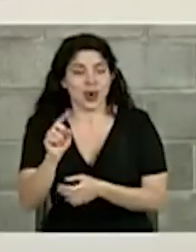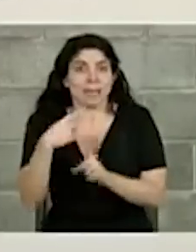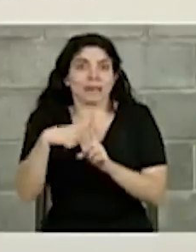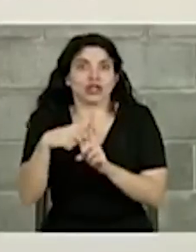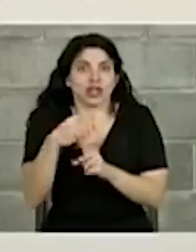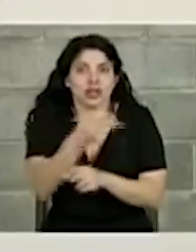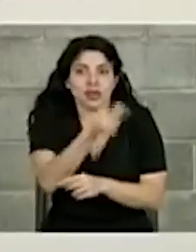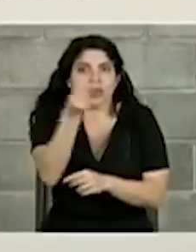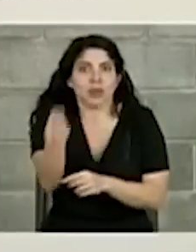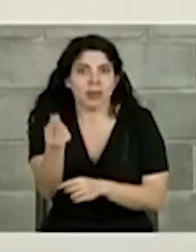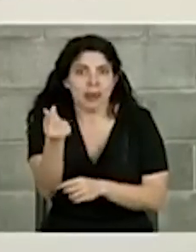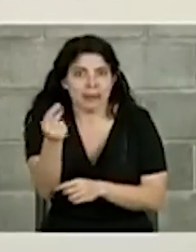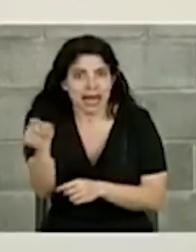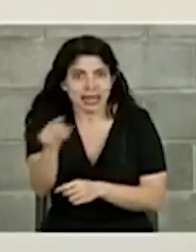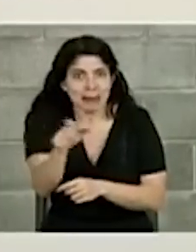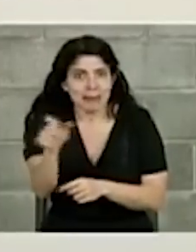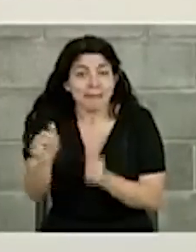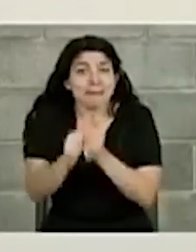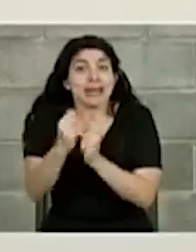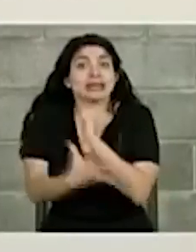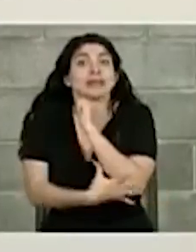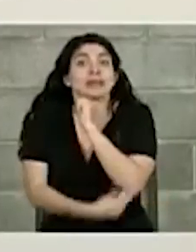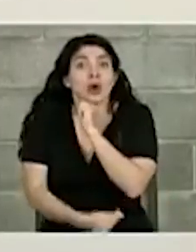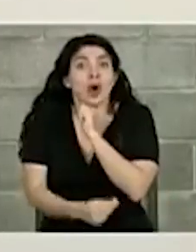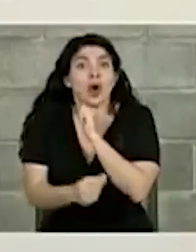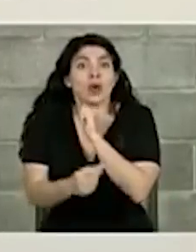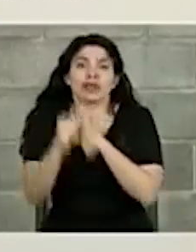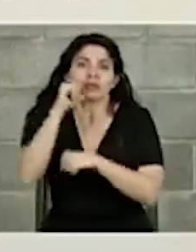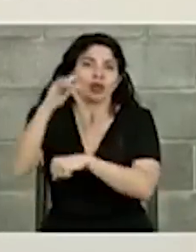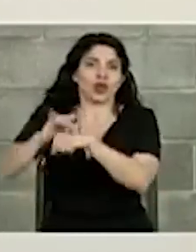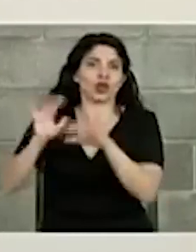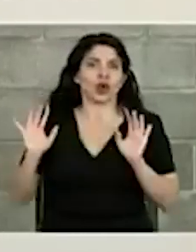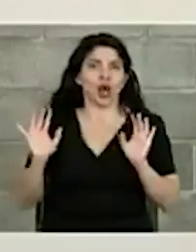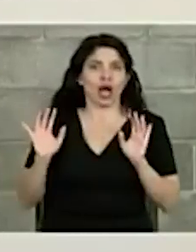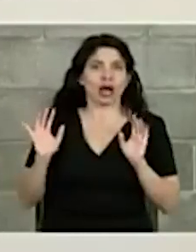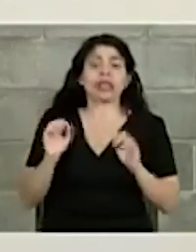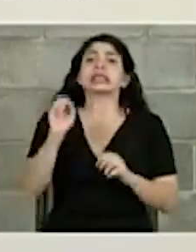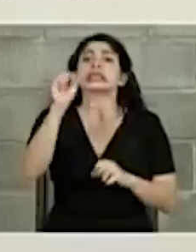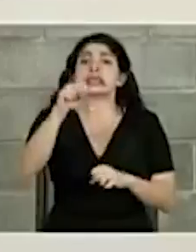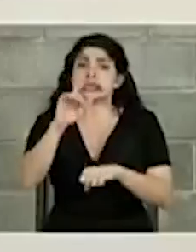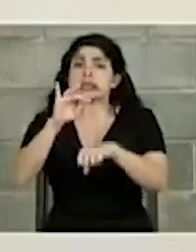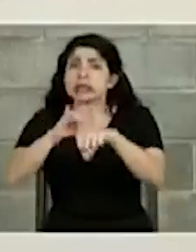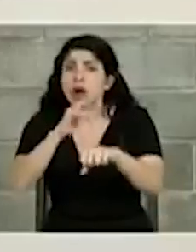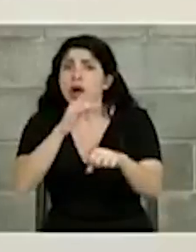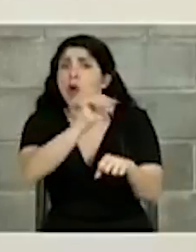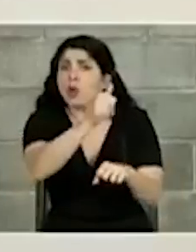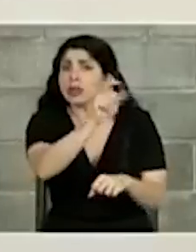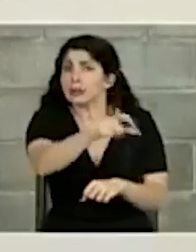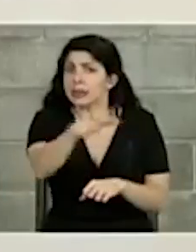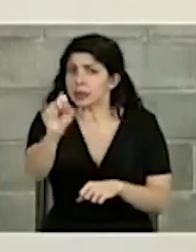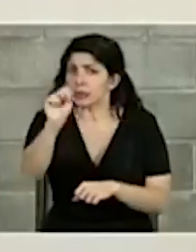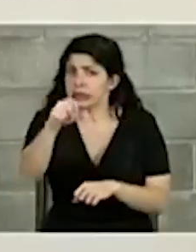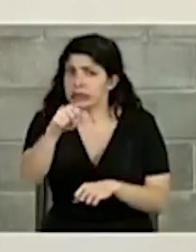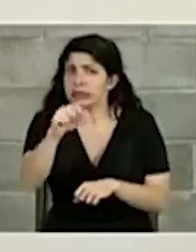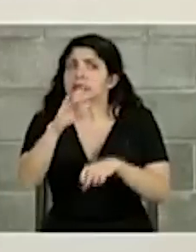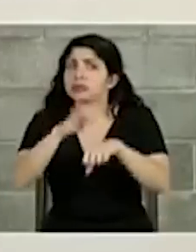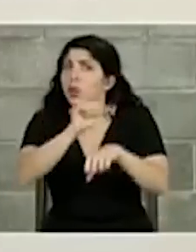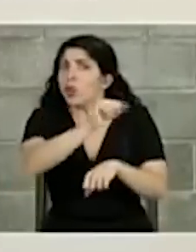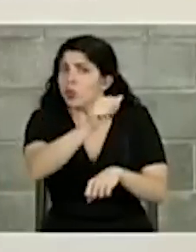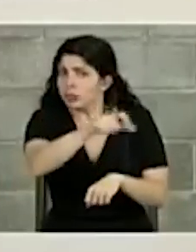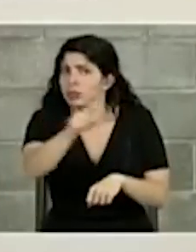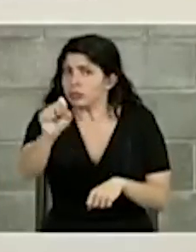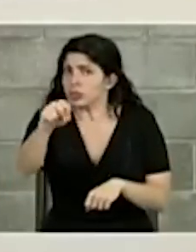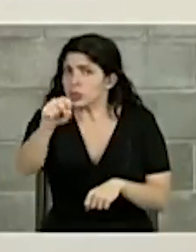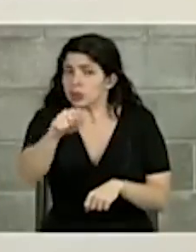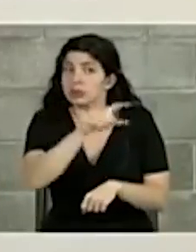positivo la gente más pobre no sale tocada ahí sí sí toca a otros sí toca a otros